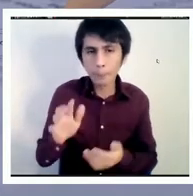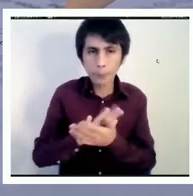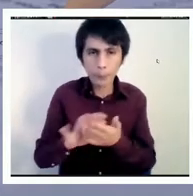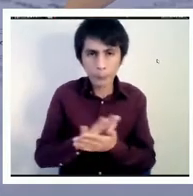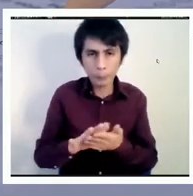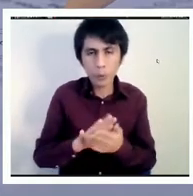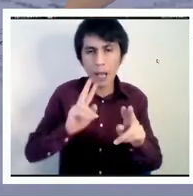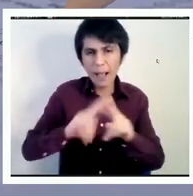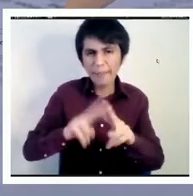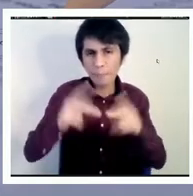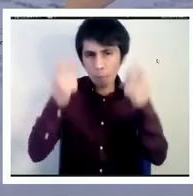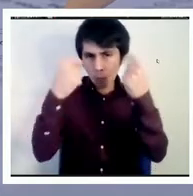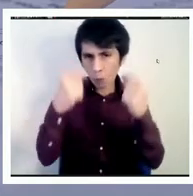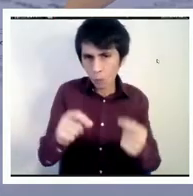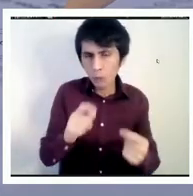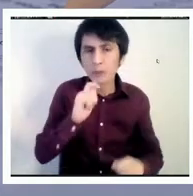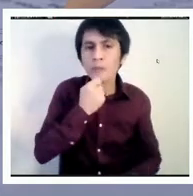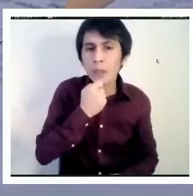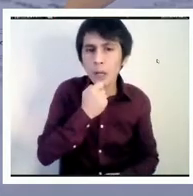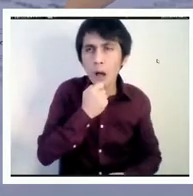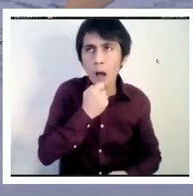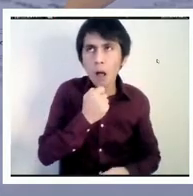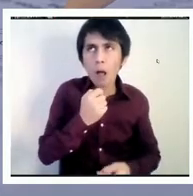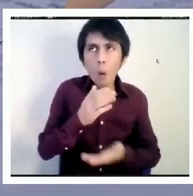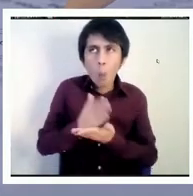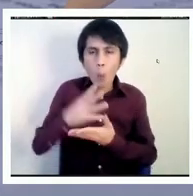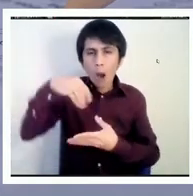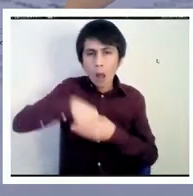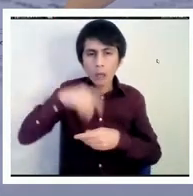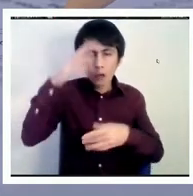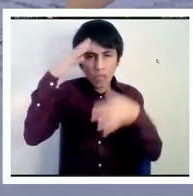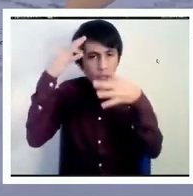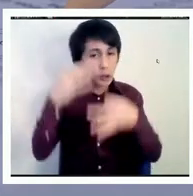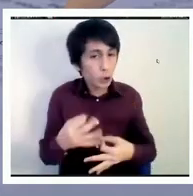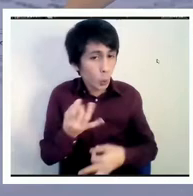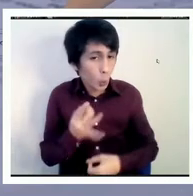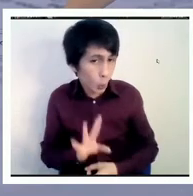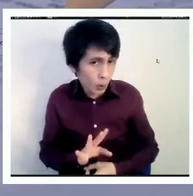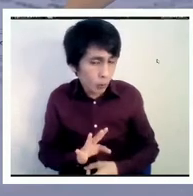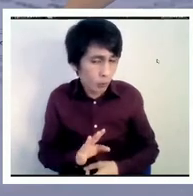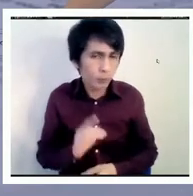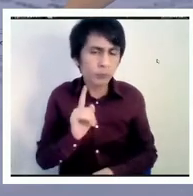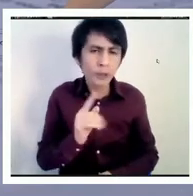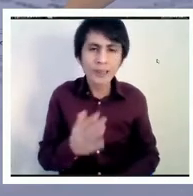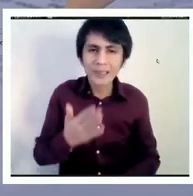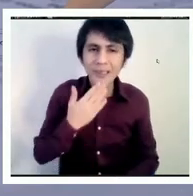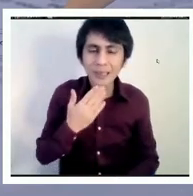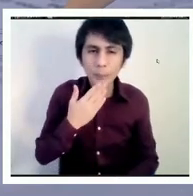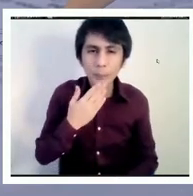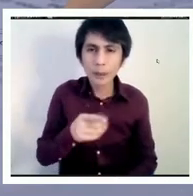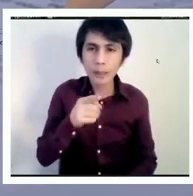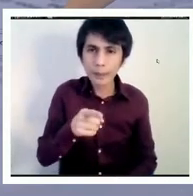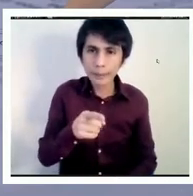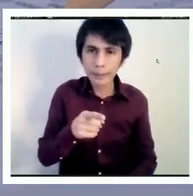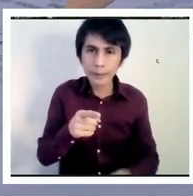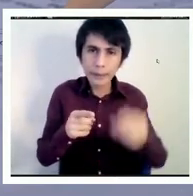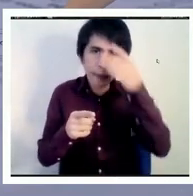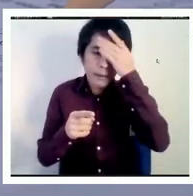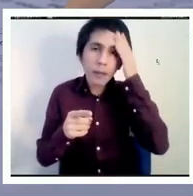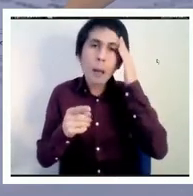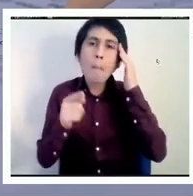solamente es para tomar decisiones en la escuela pero también esto permite y lo hemos visto